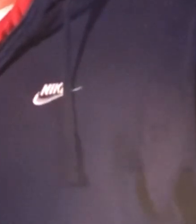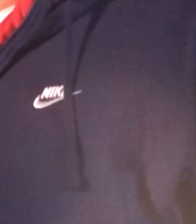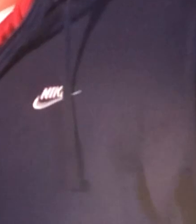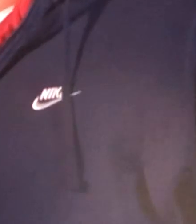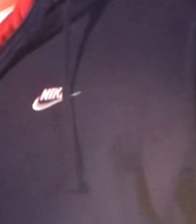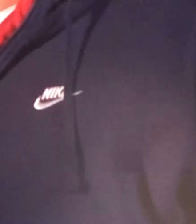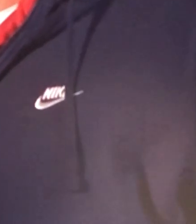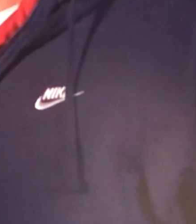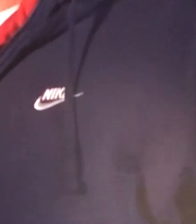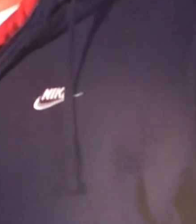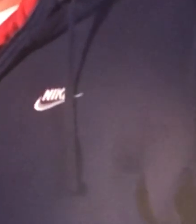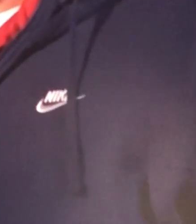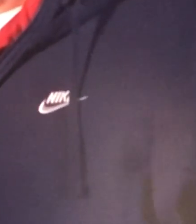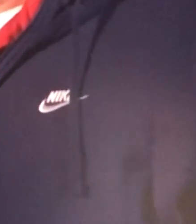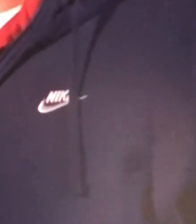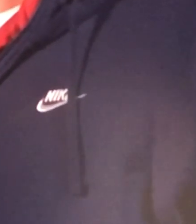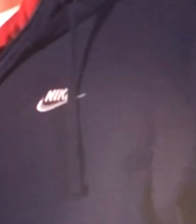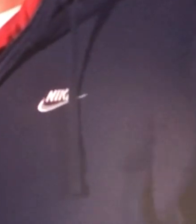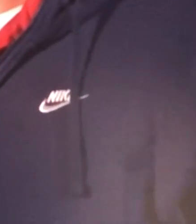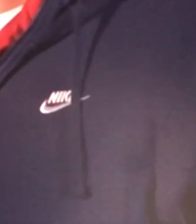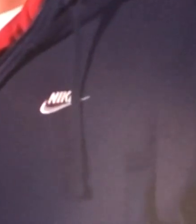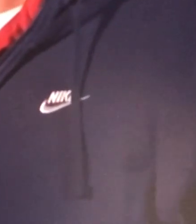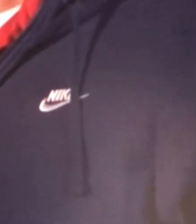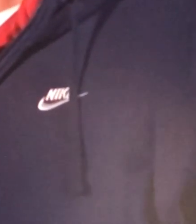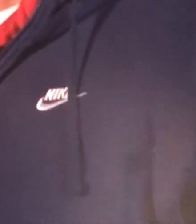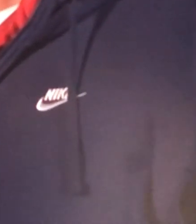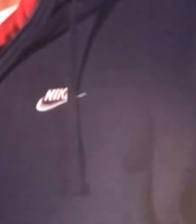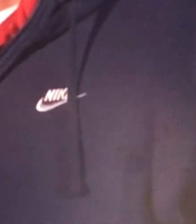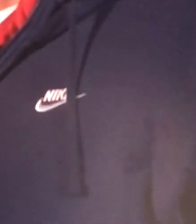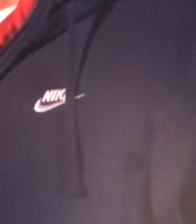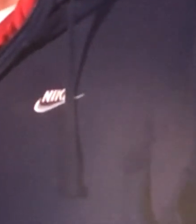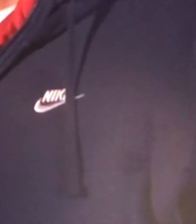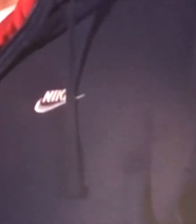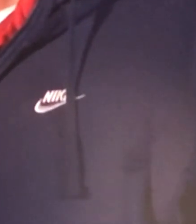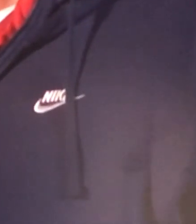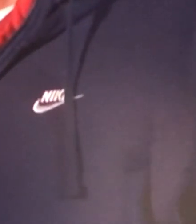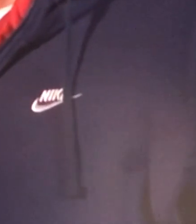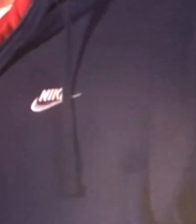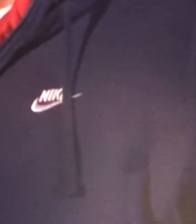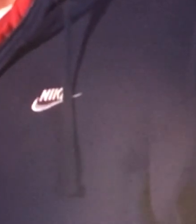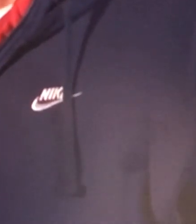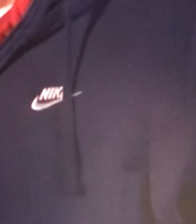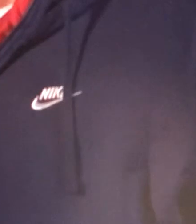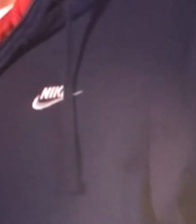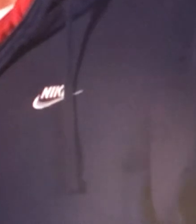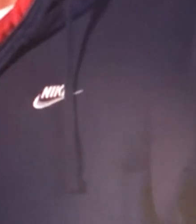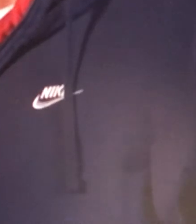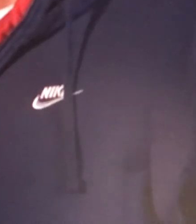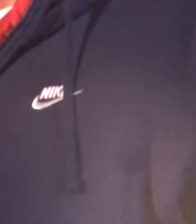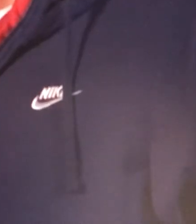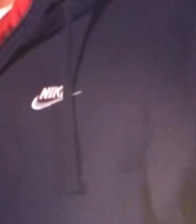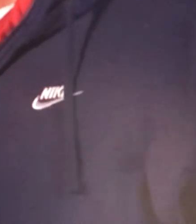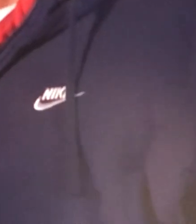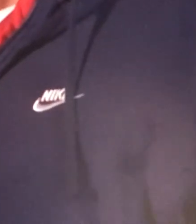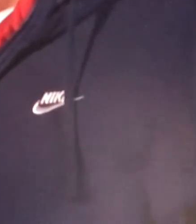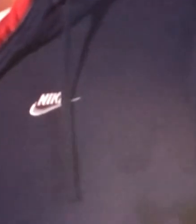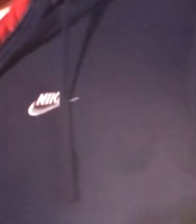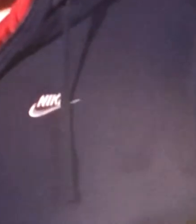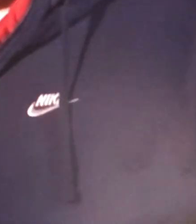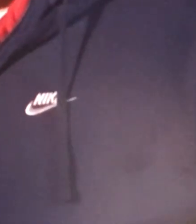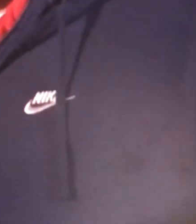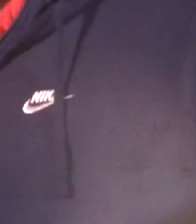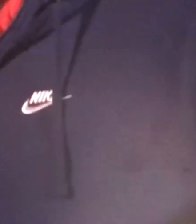pues yo solo, me ponía